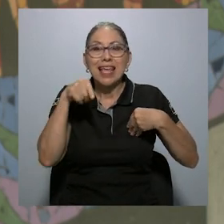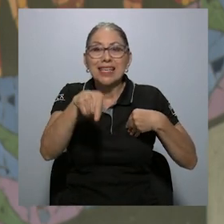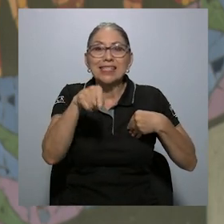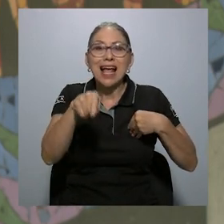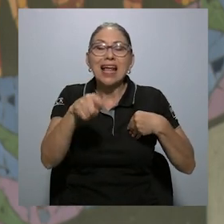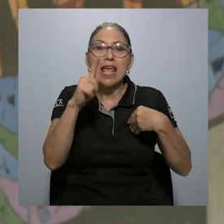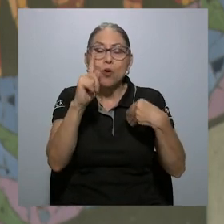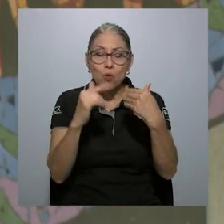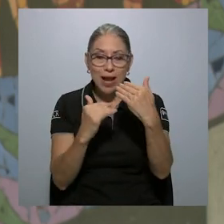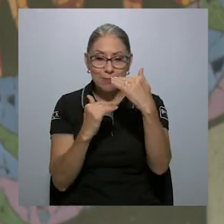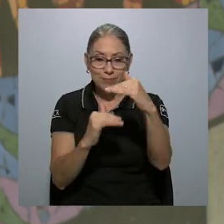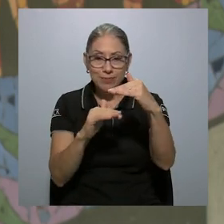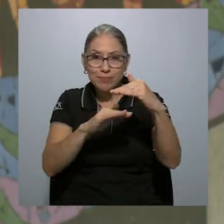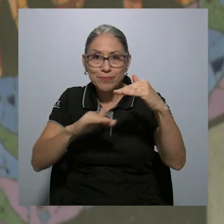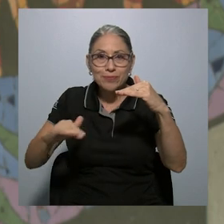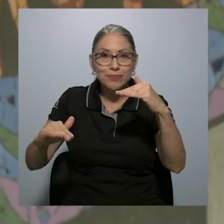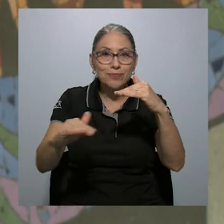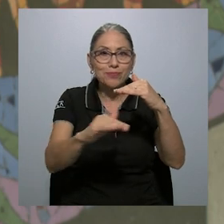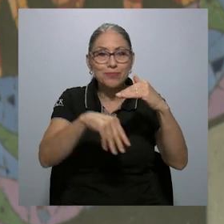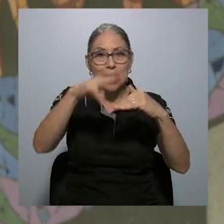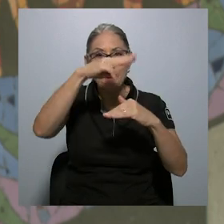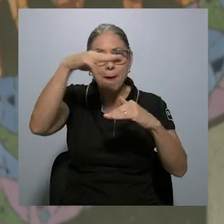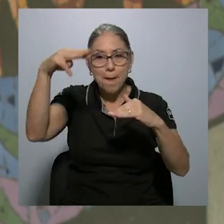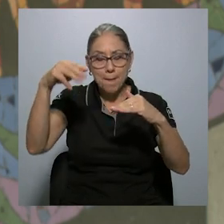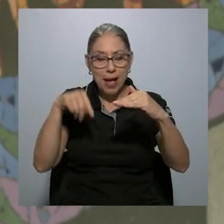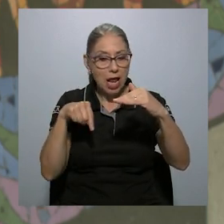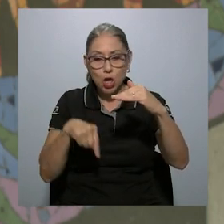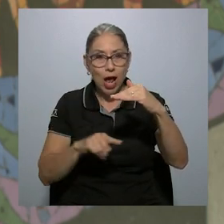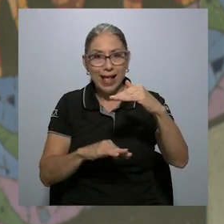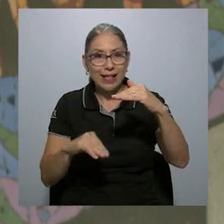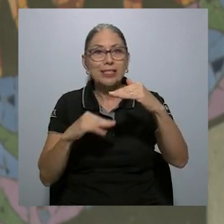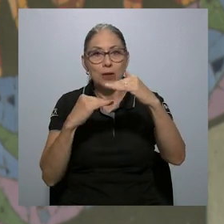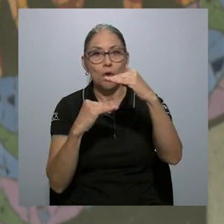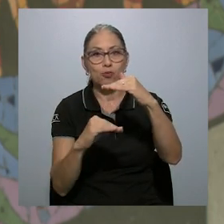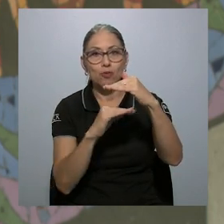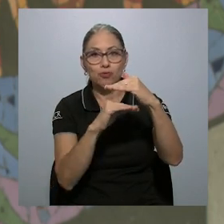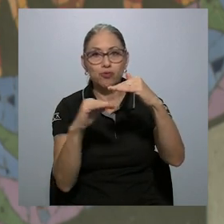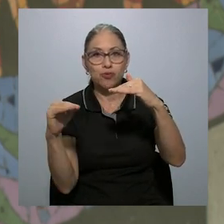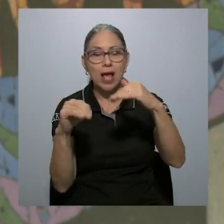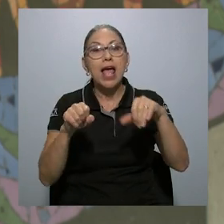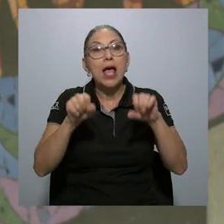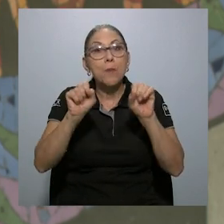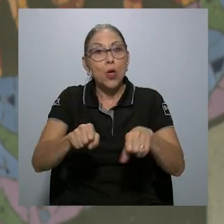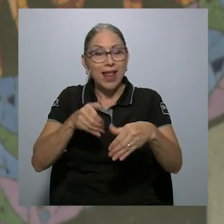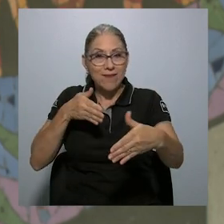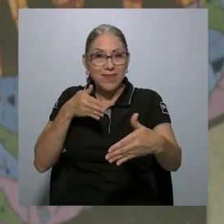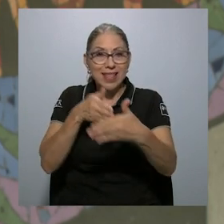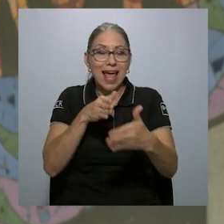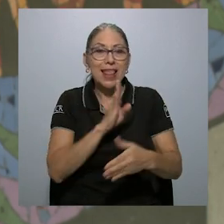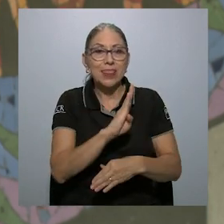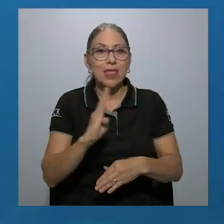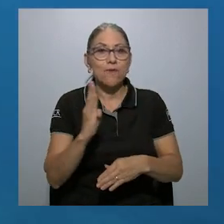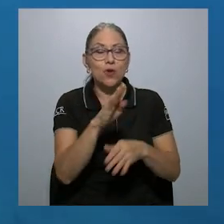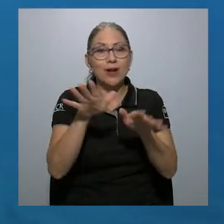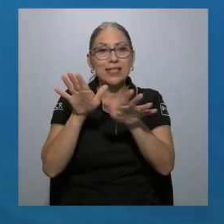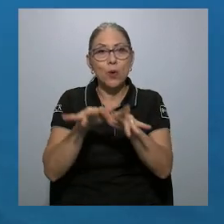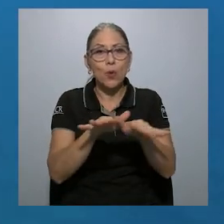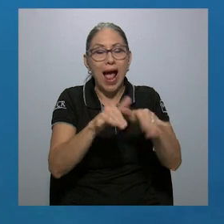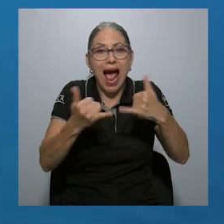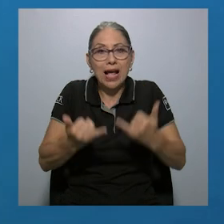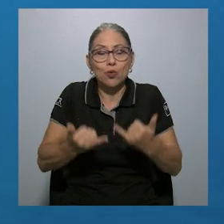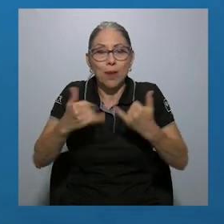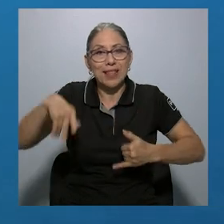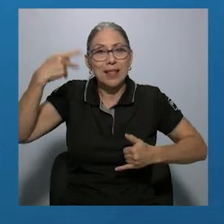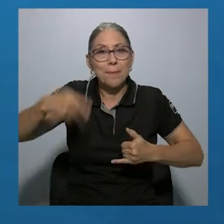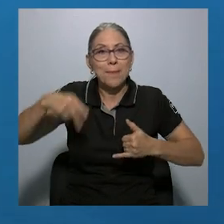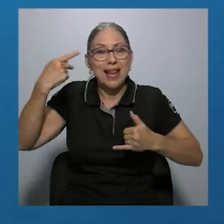de agua más definida en la columna de agua y eso podría repercutir en las poblaciones de tiburones y rayas que actualmente están en